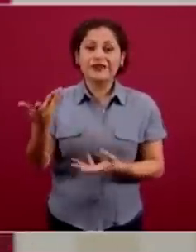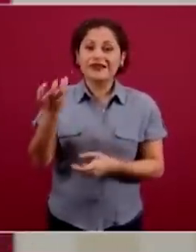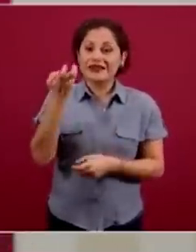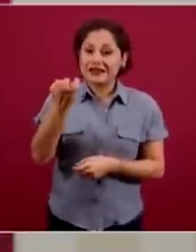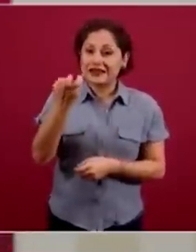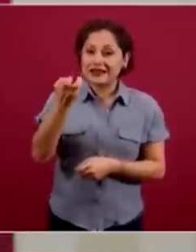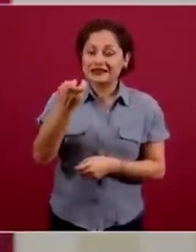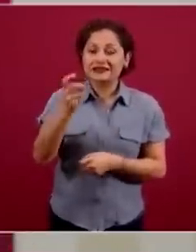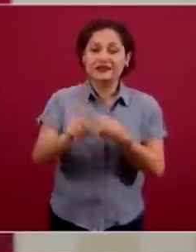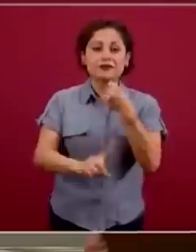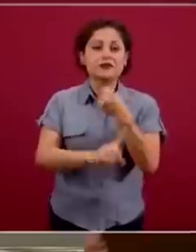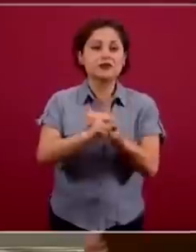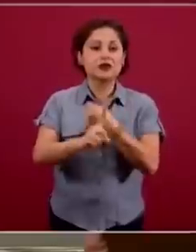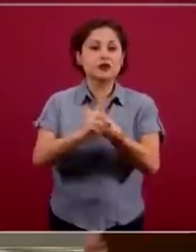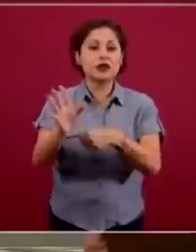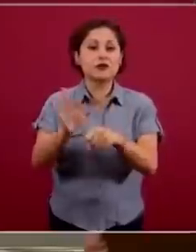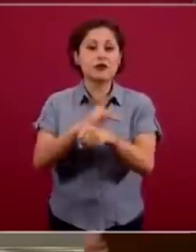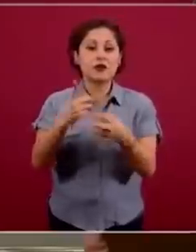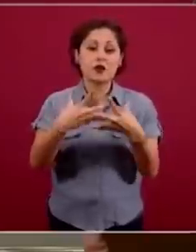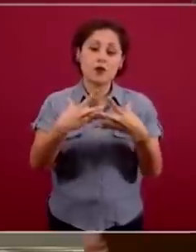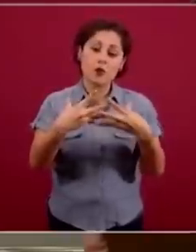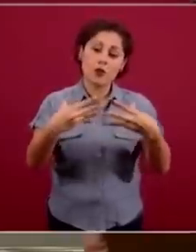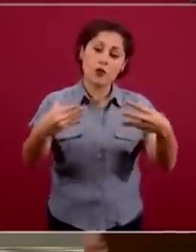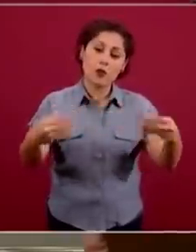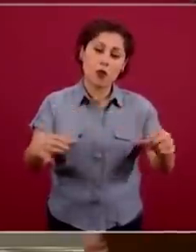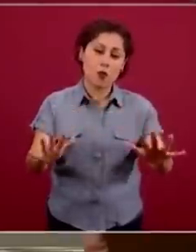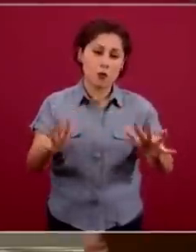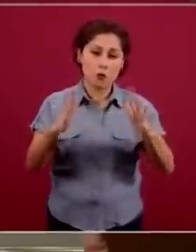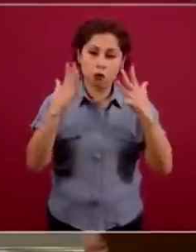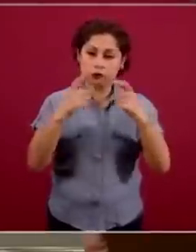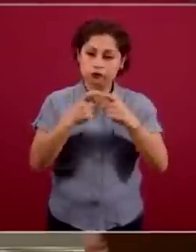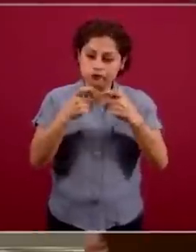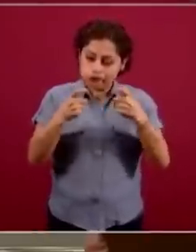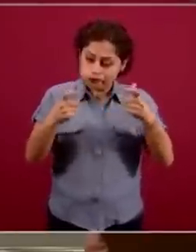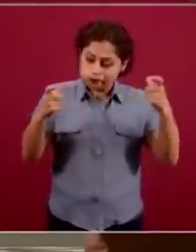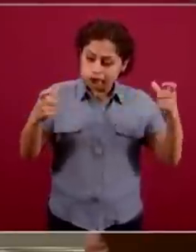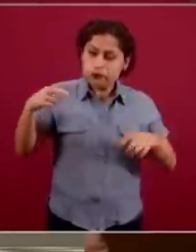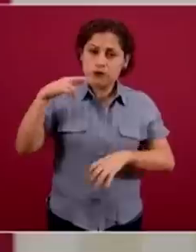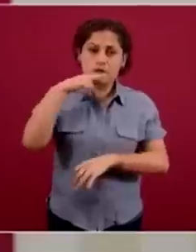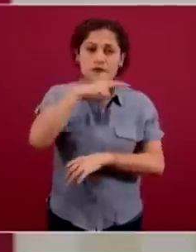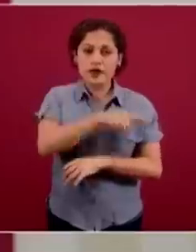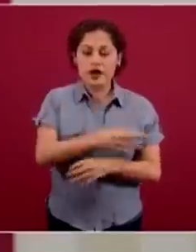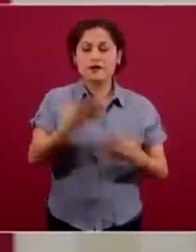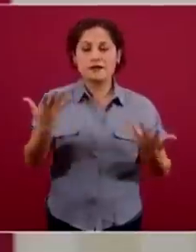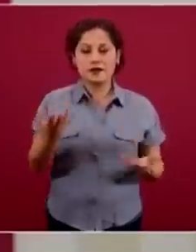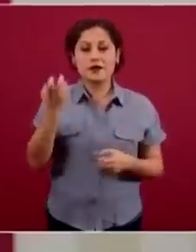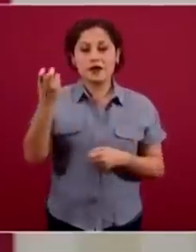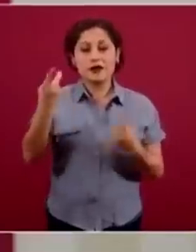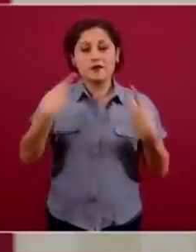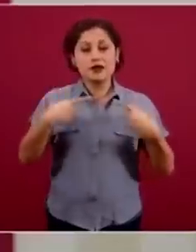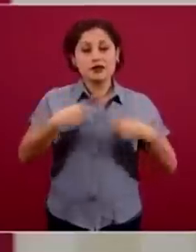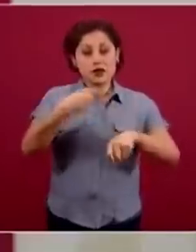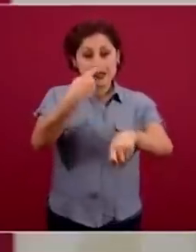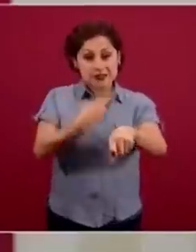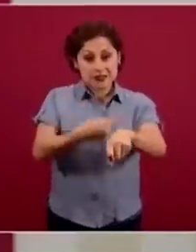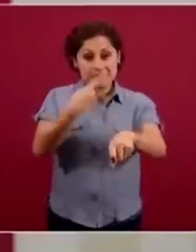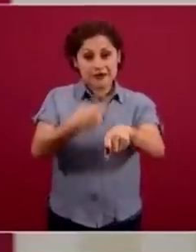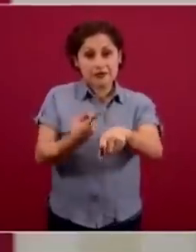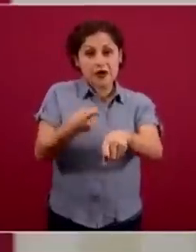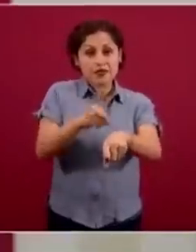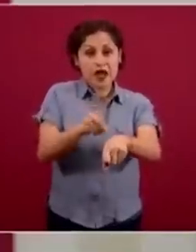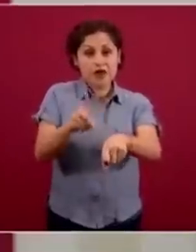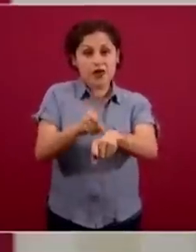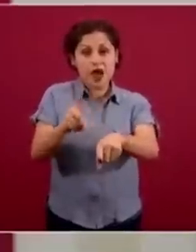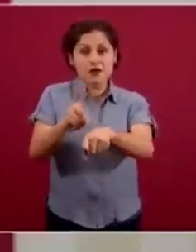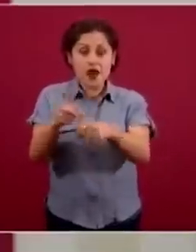extremadamente rápida. La progresión rápida, es decir, la cantidad de casos de personas enfermas cada día,